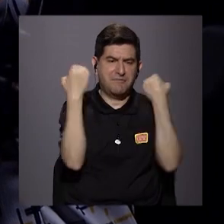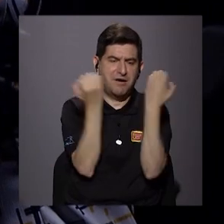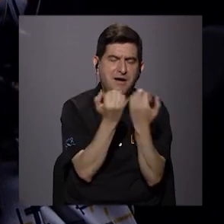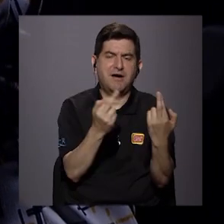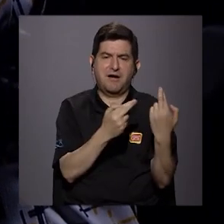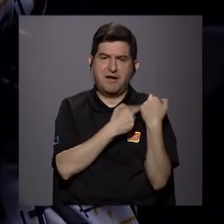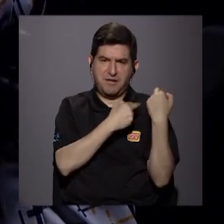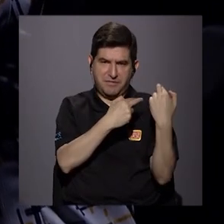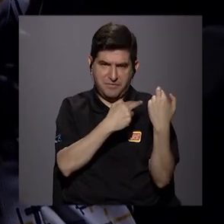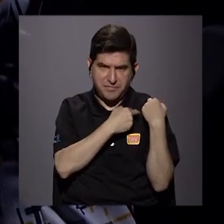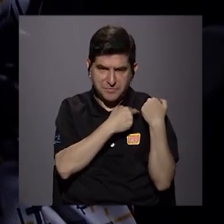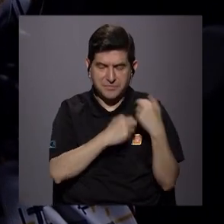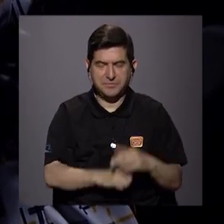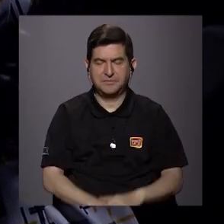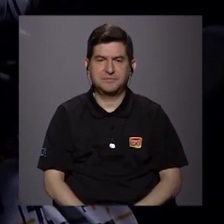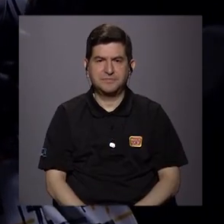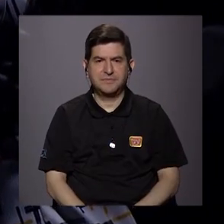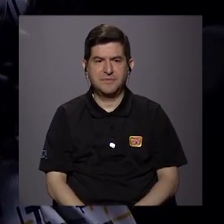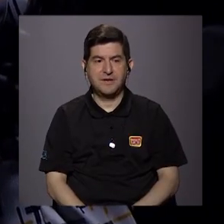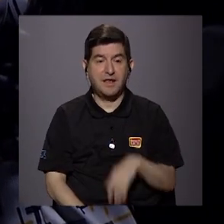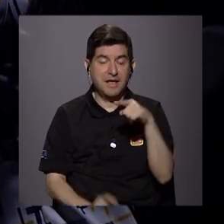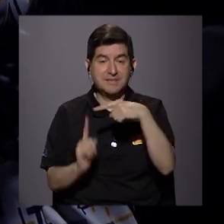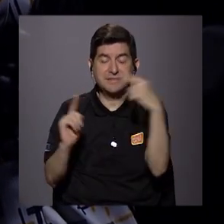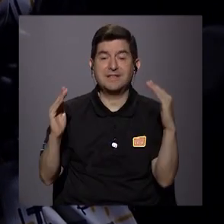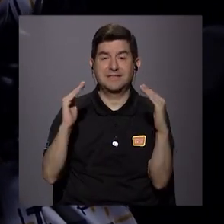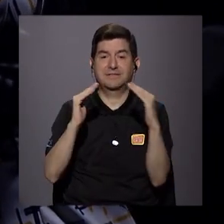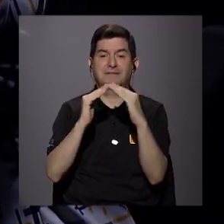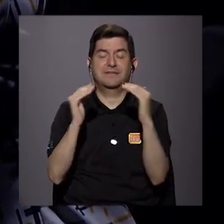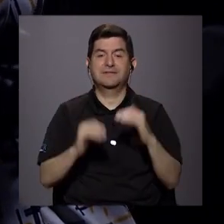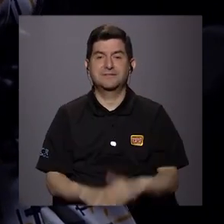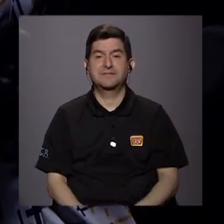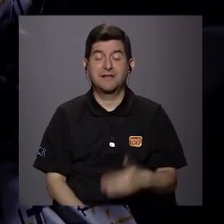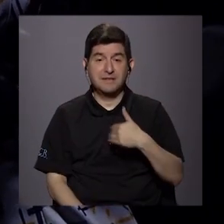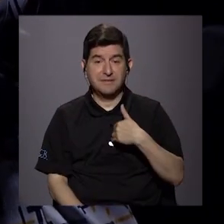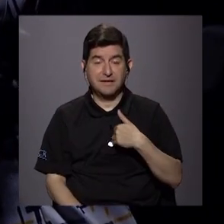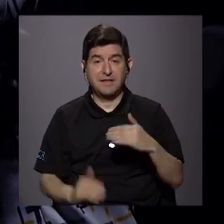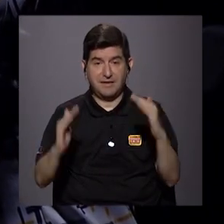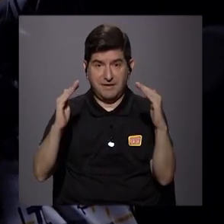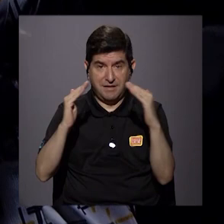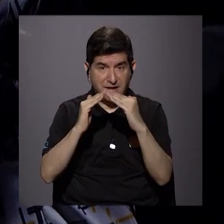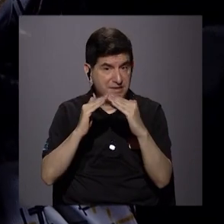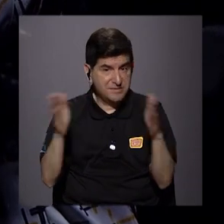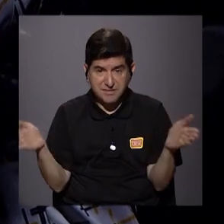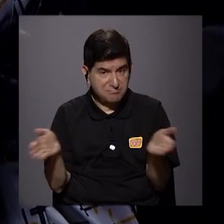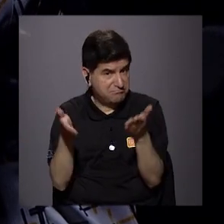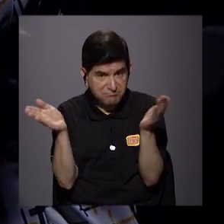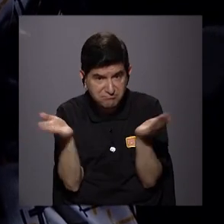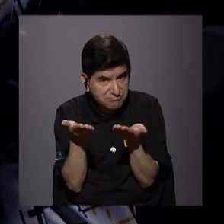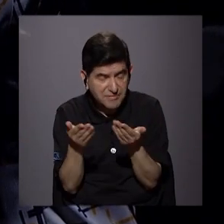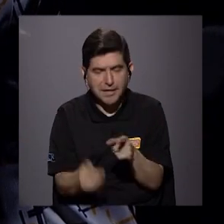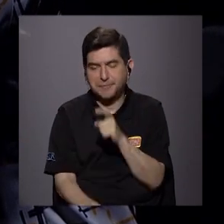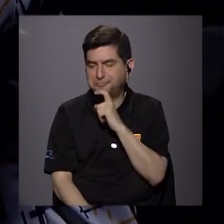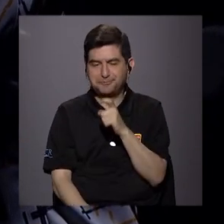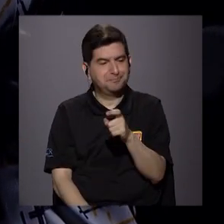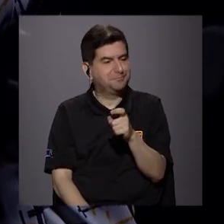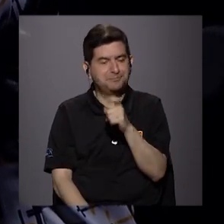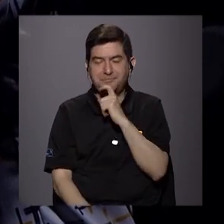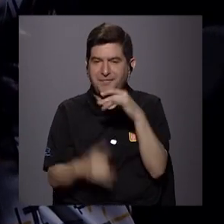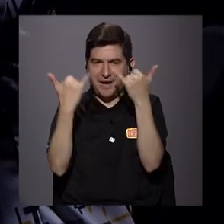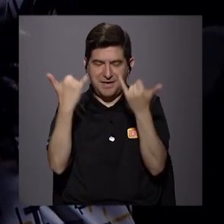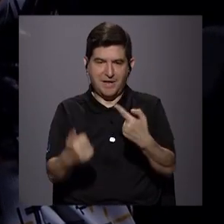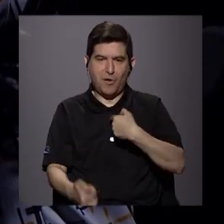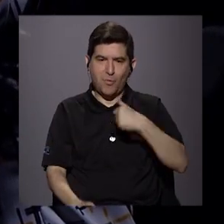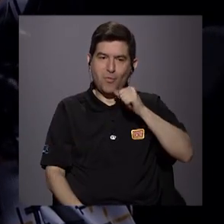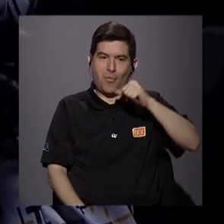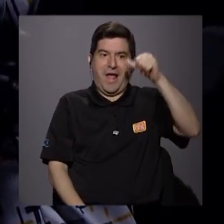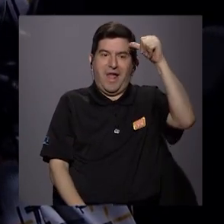responsabilidad, ¿verdad? Son desde los hogares. Y donde tenemos hogares donde no se impulsan, bueno, es difícil que ya uno